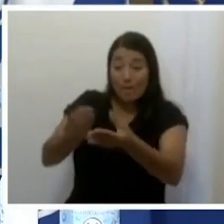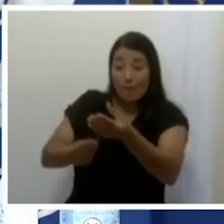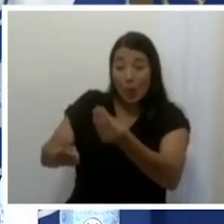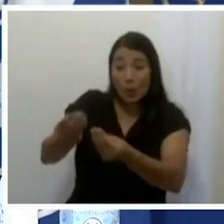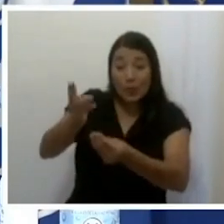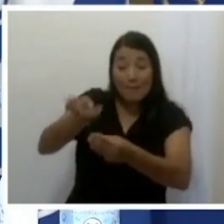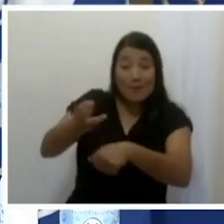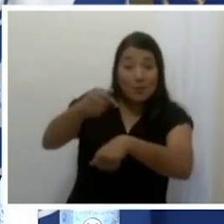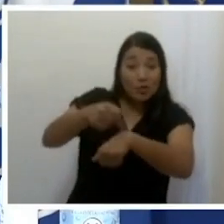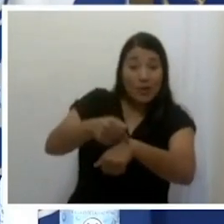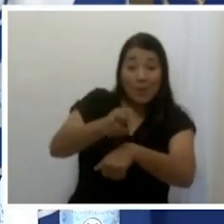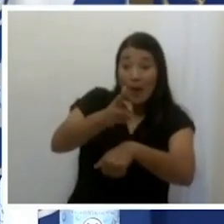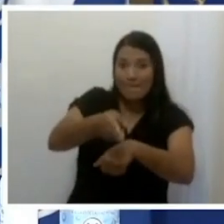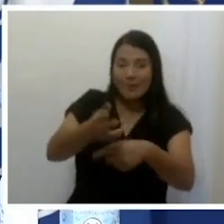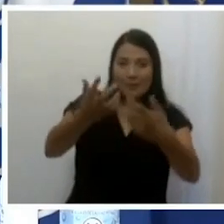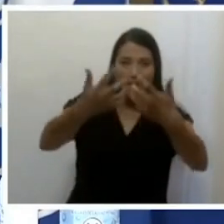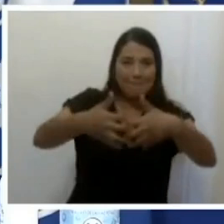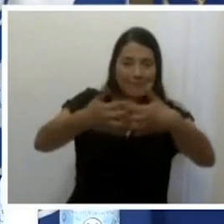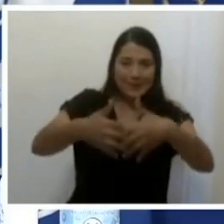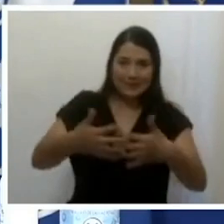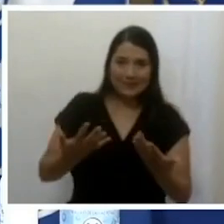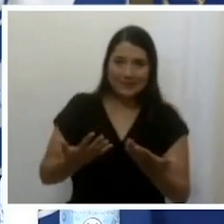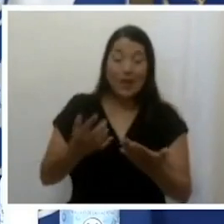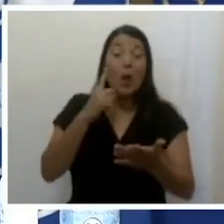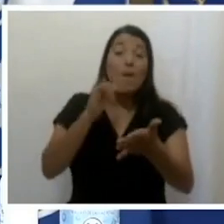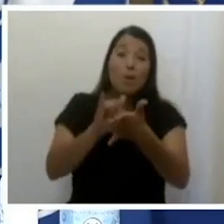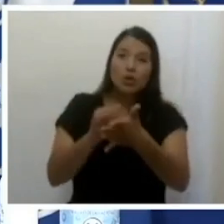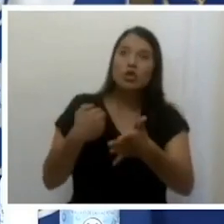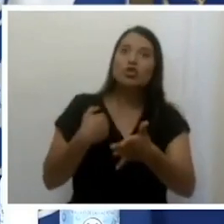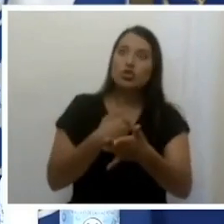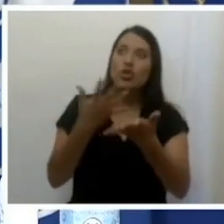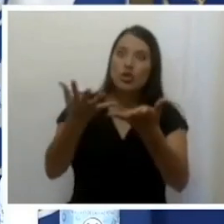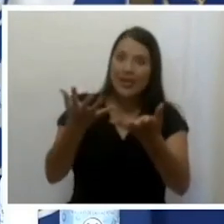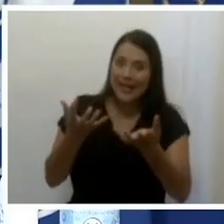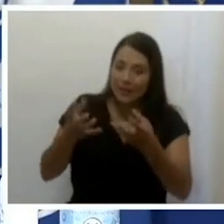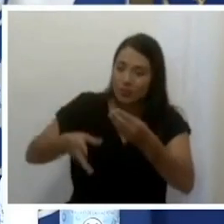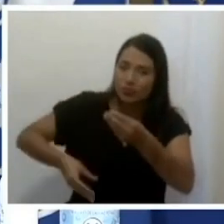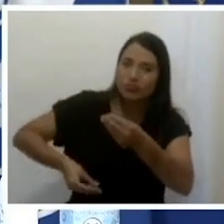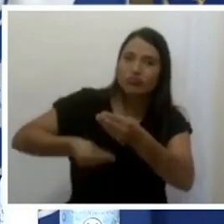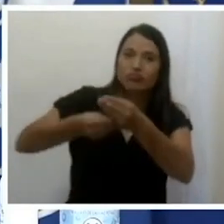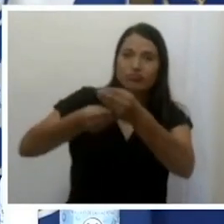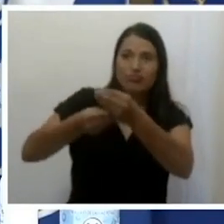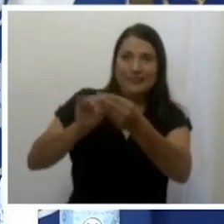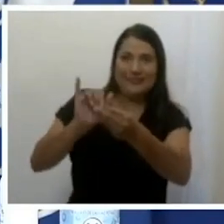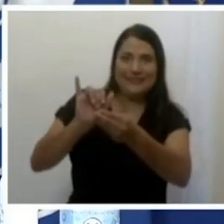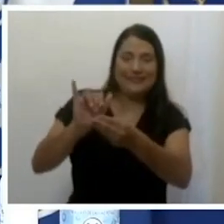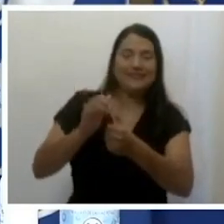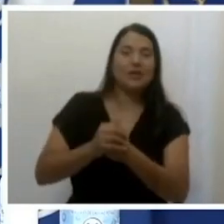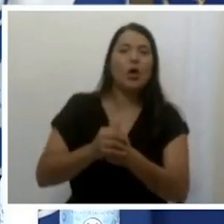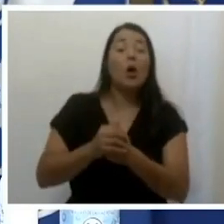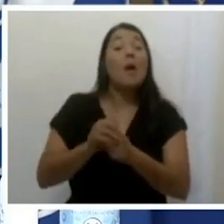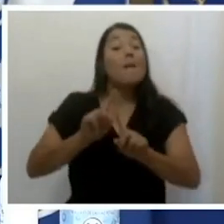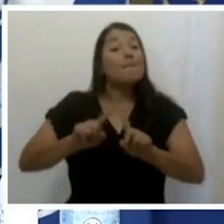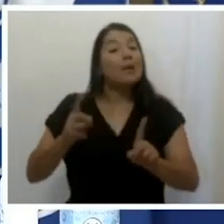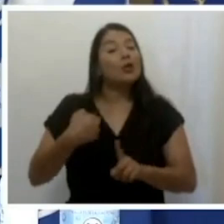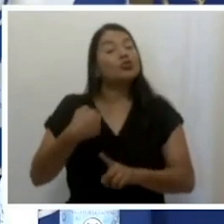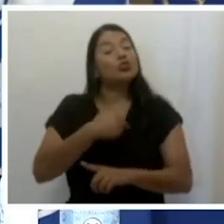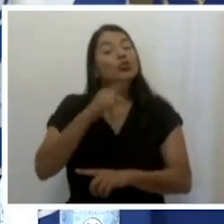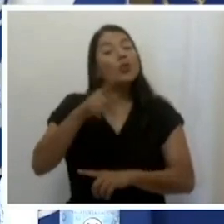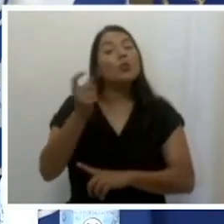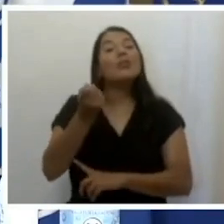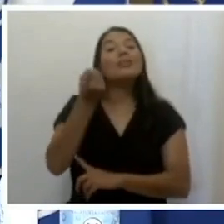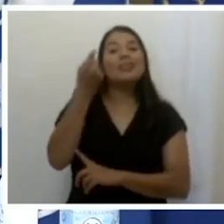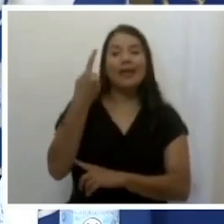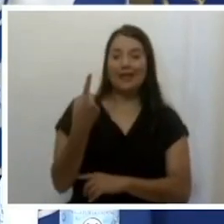fabricantes. Y por eso es que queremos entrar en esto. Pero tenemos que entender cuáles son las condiciones que implica,